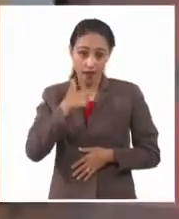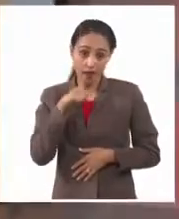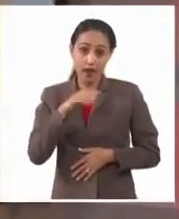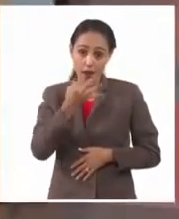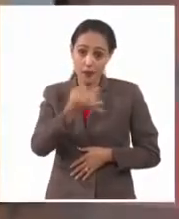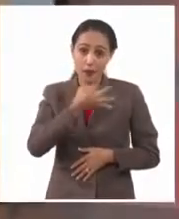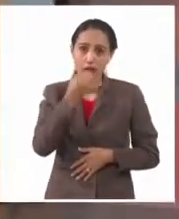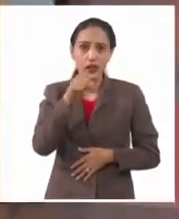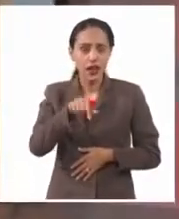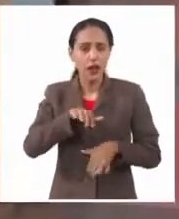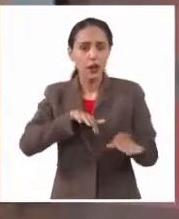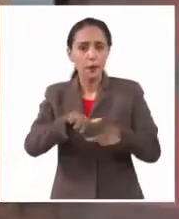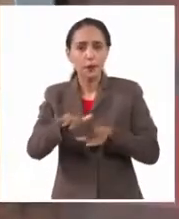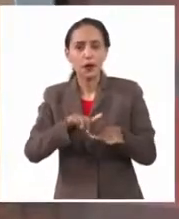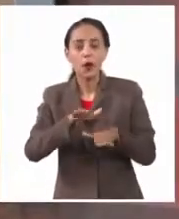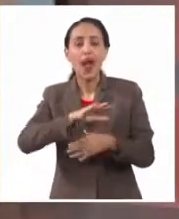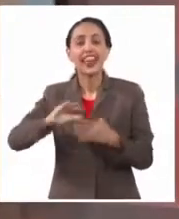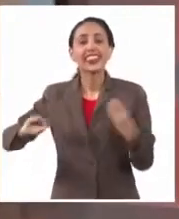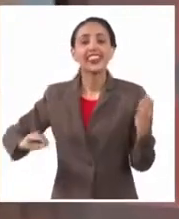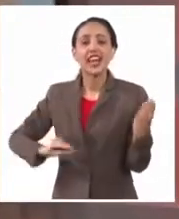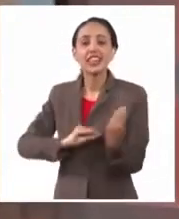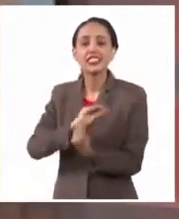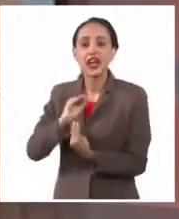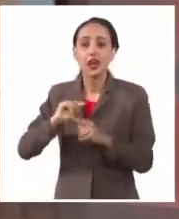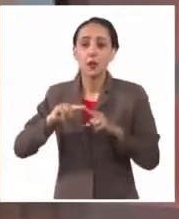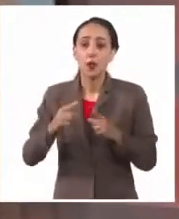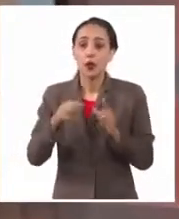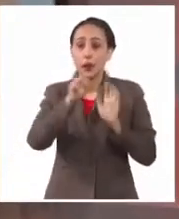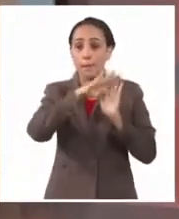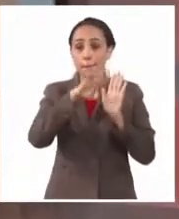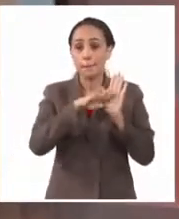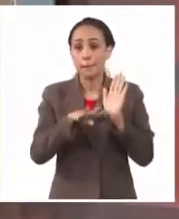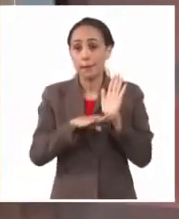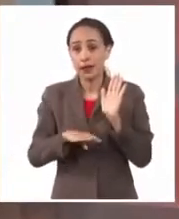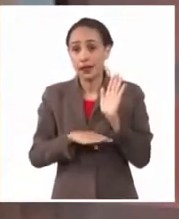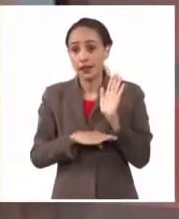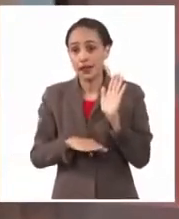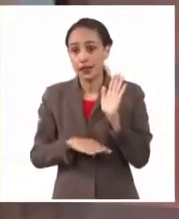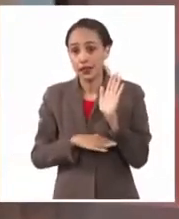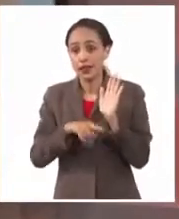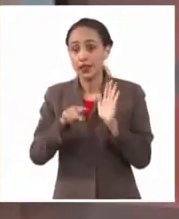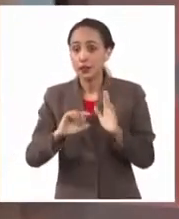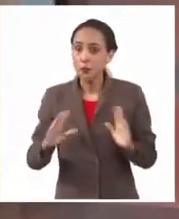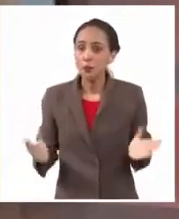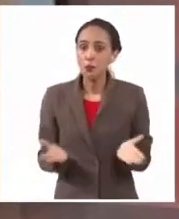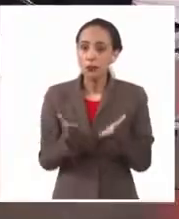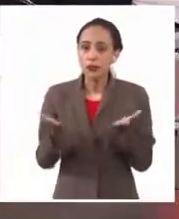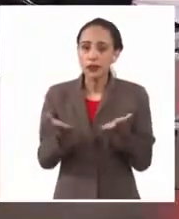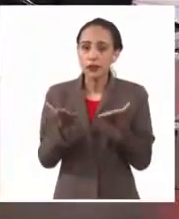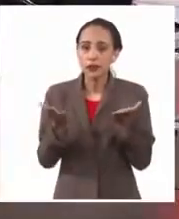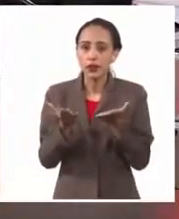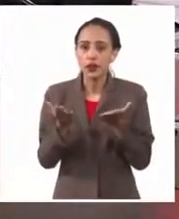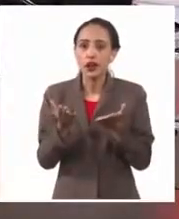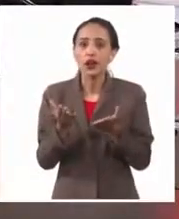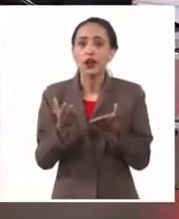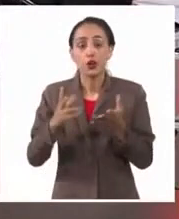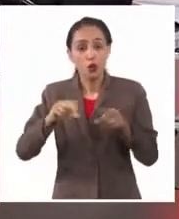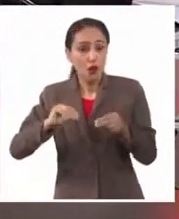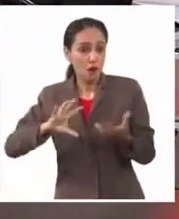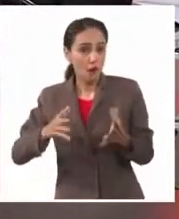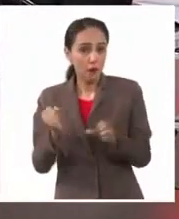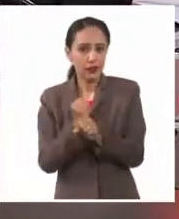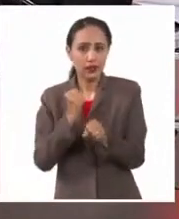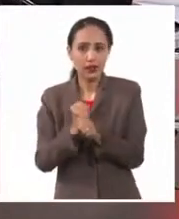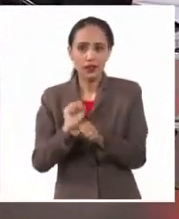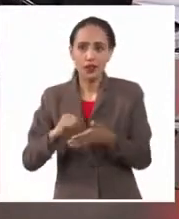preparando las transitarias, porque son medidas en las que, evidentemente, va a estimular. Le pone la dinámica nueva, aunque les